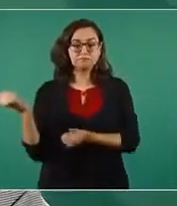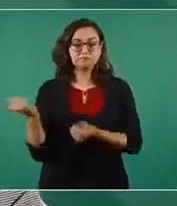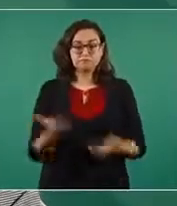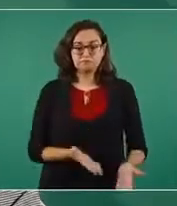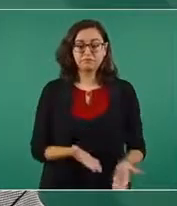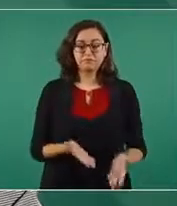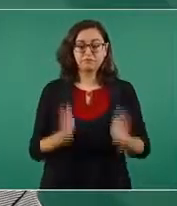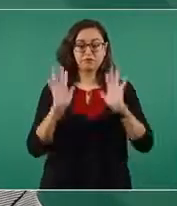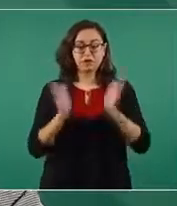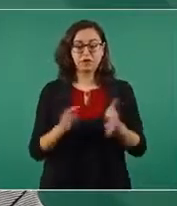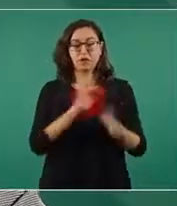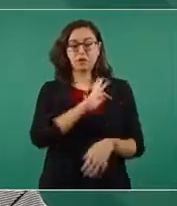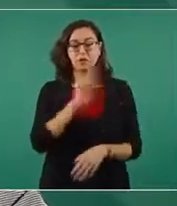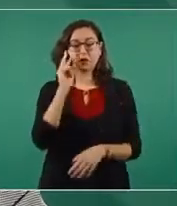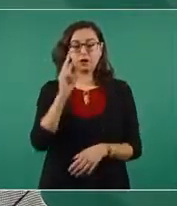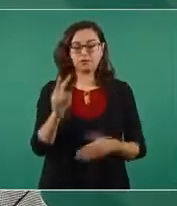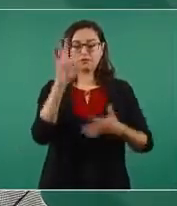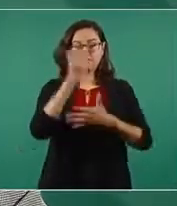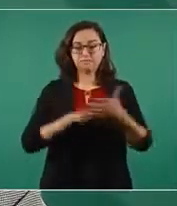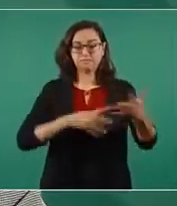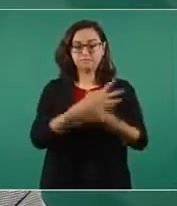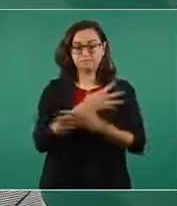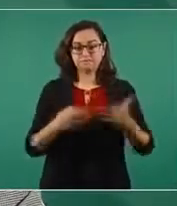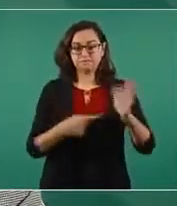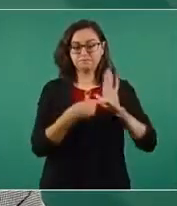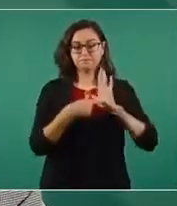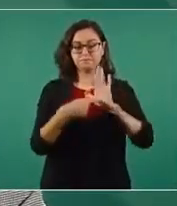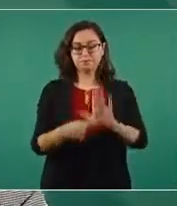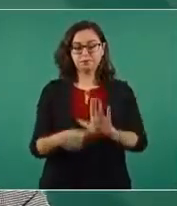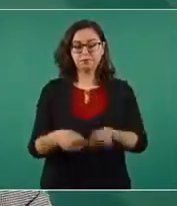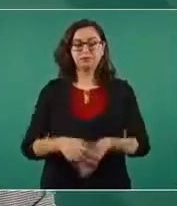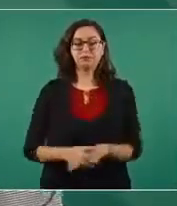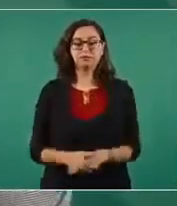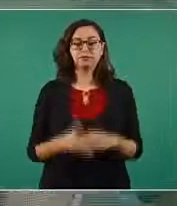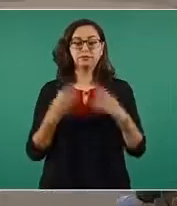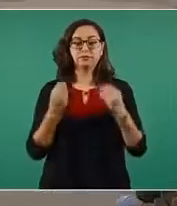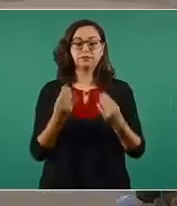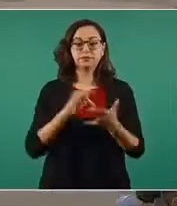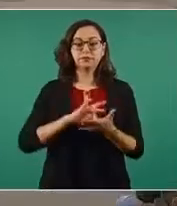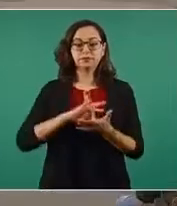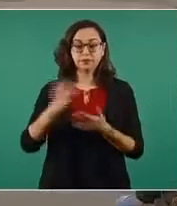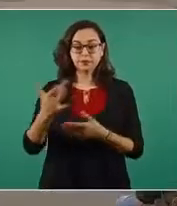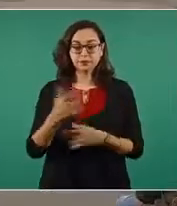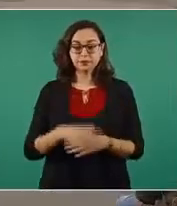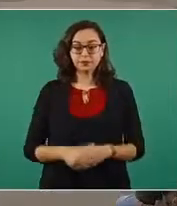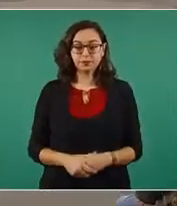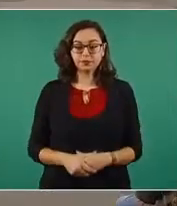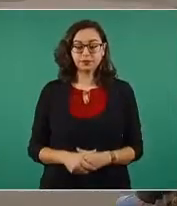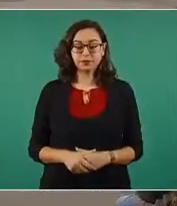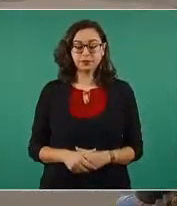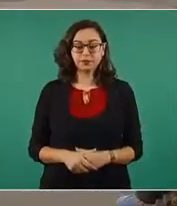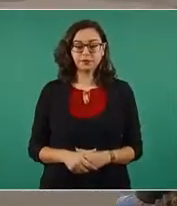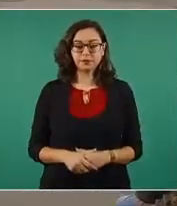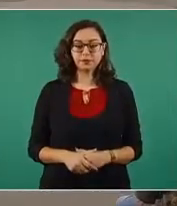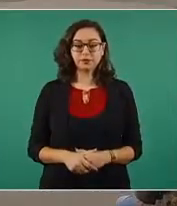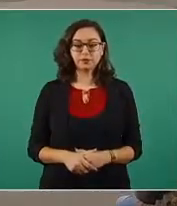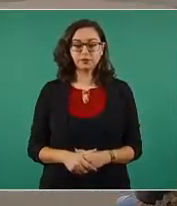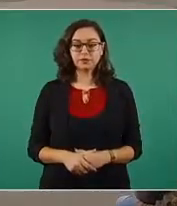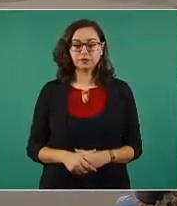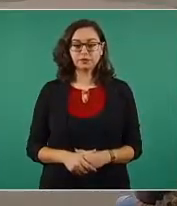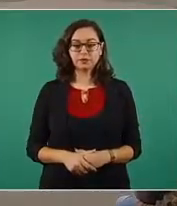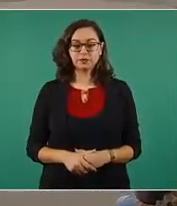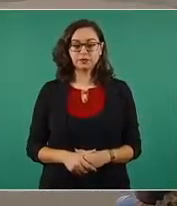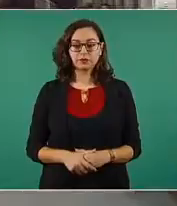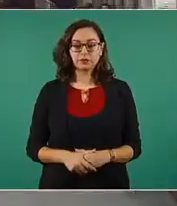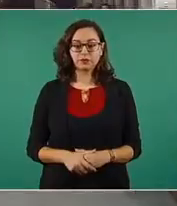tabla del lado derecho para cada una de las instituciones. Muchas gracias. Gracias. Gracias. Gracias. Gracias. Gracias.